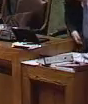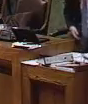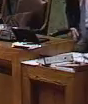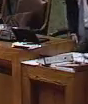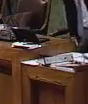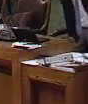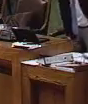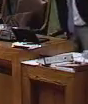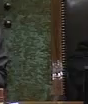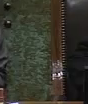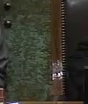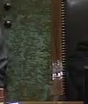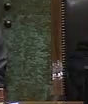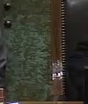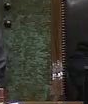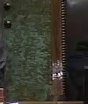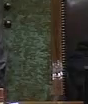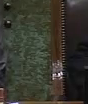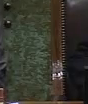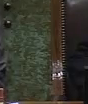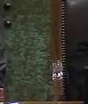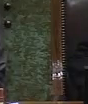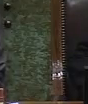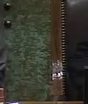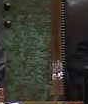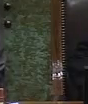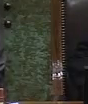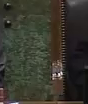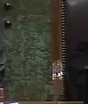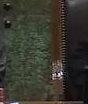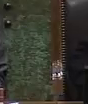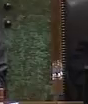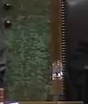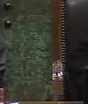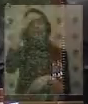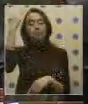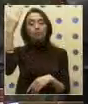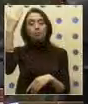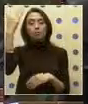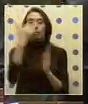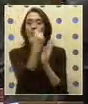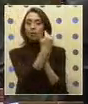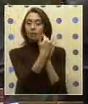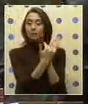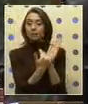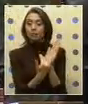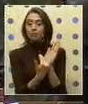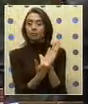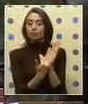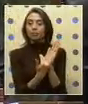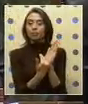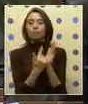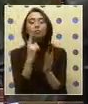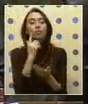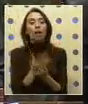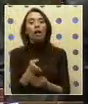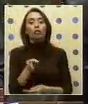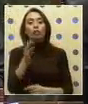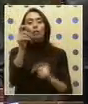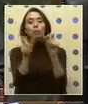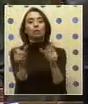Señoras y señores diputados, ha concluido el término de la orden del día, sin embargo, hay todavía